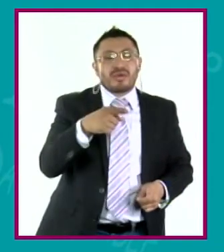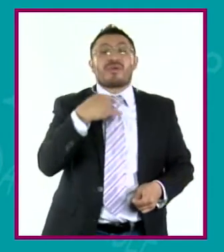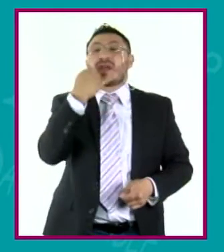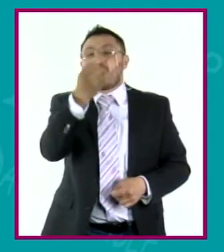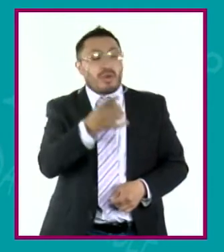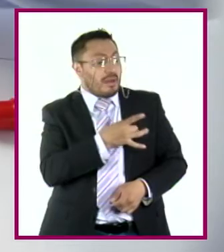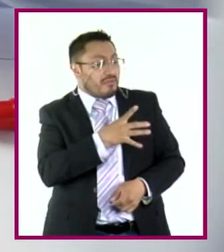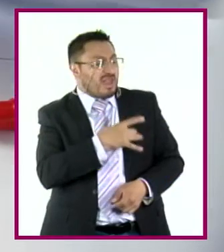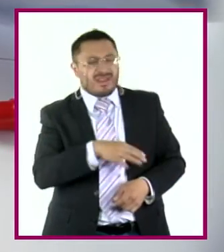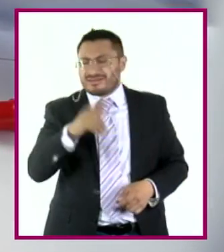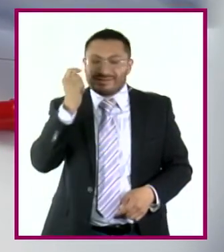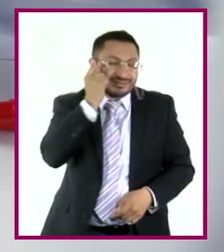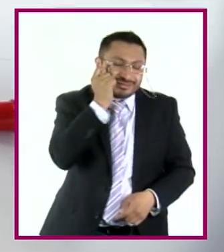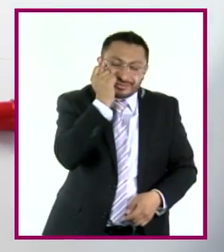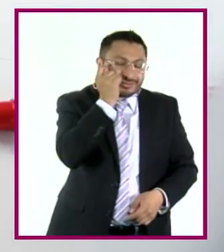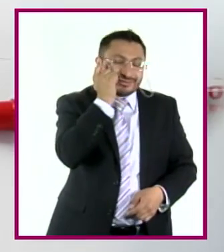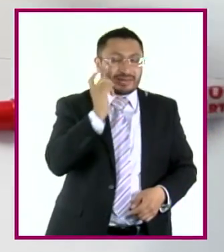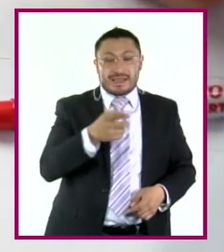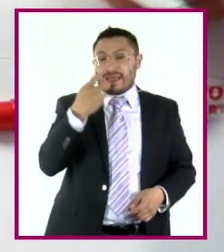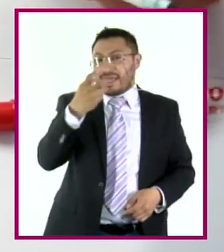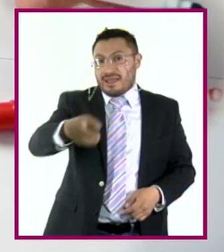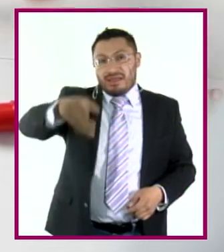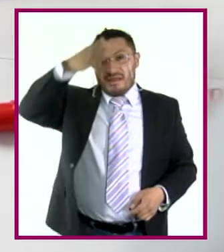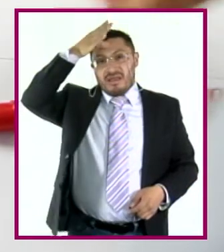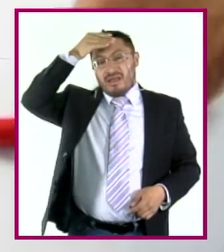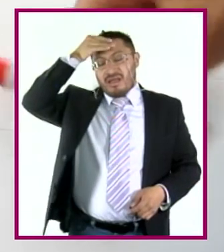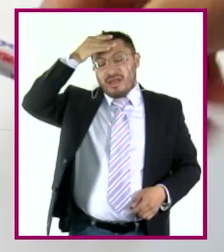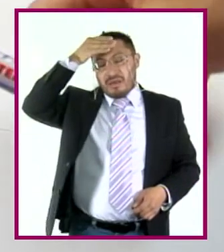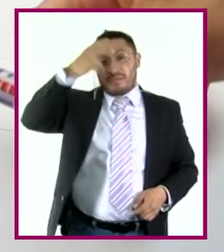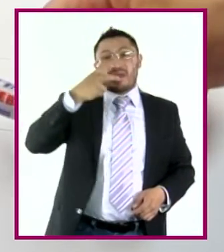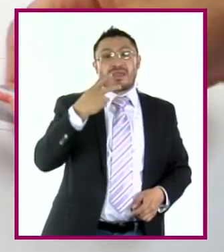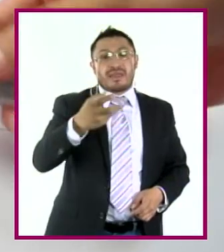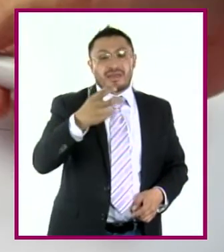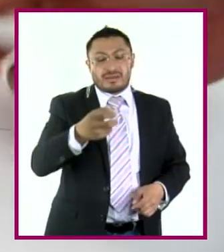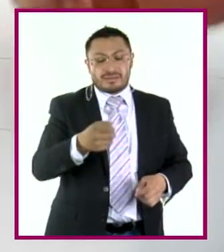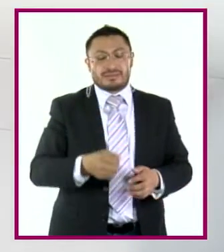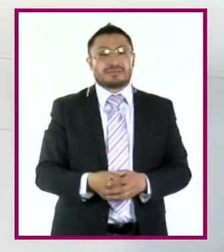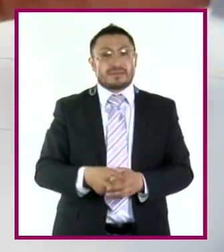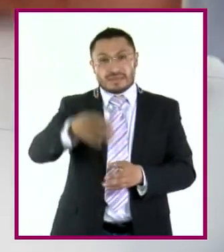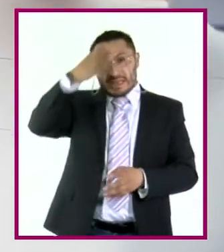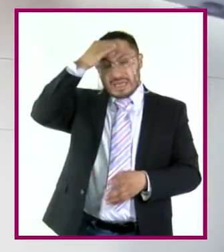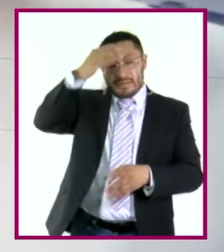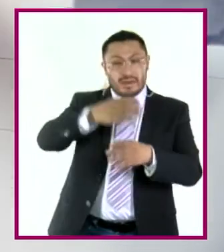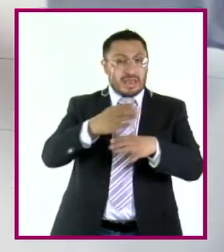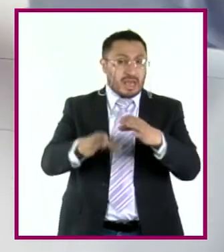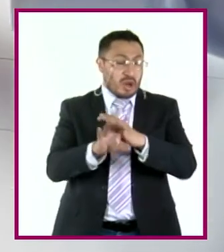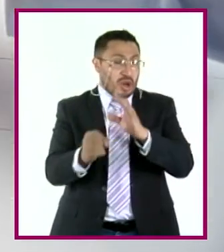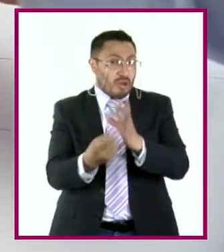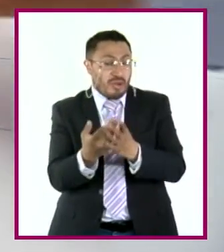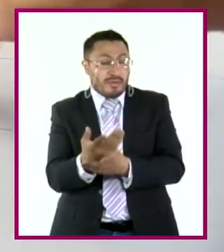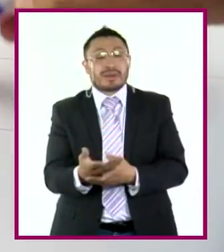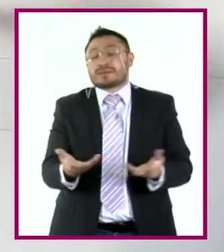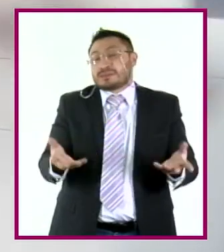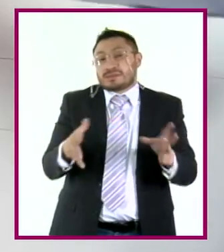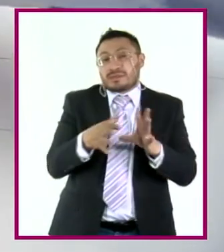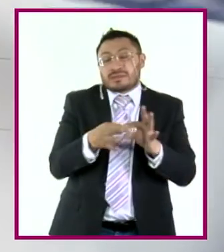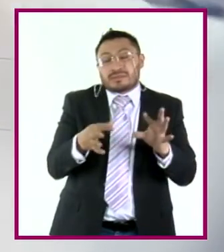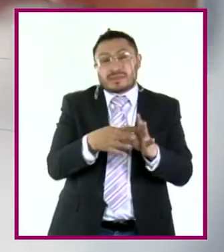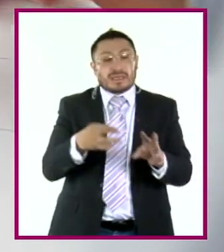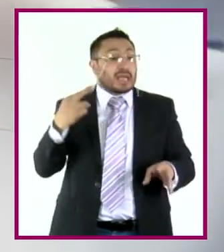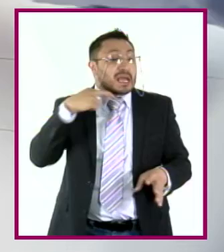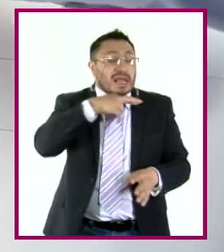Finalmente aprendemos mucho de nuestros errores precisamente en esto de proponer cosas nuevas. Digo, no a la primera lo resuelve uno,